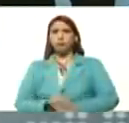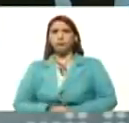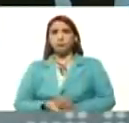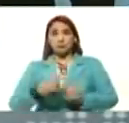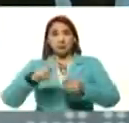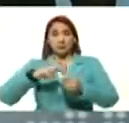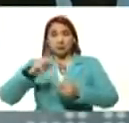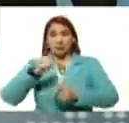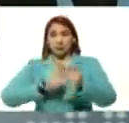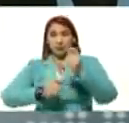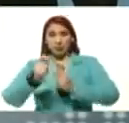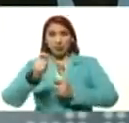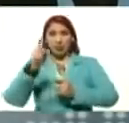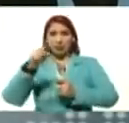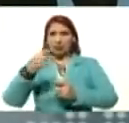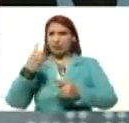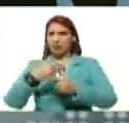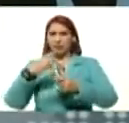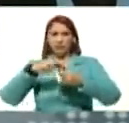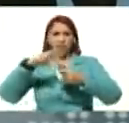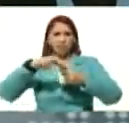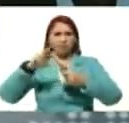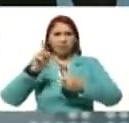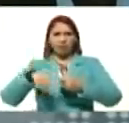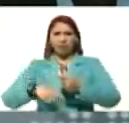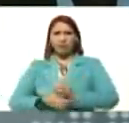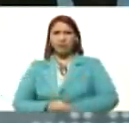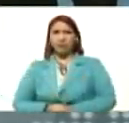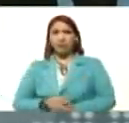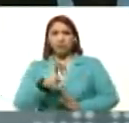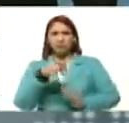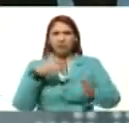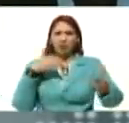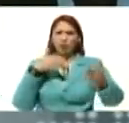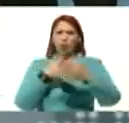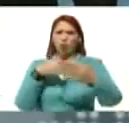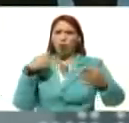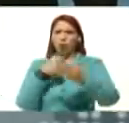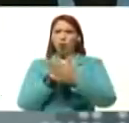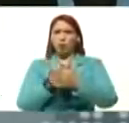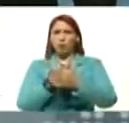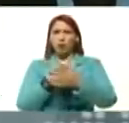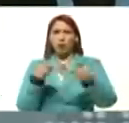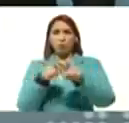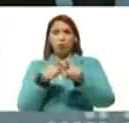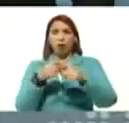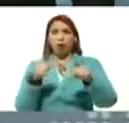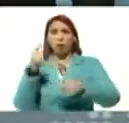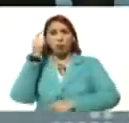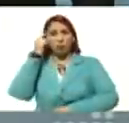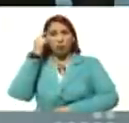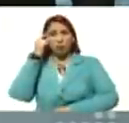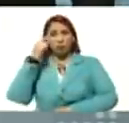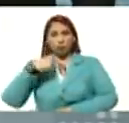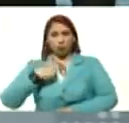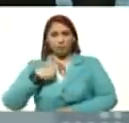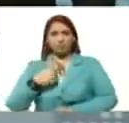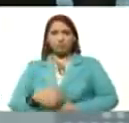las transacciones, vía digital, ese es el golpe, como el otro día, yo,